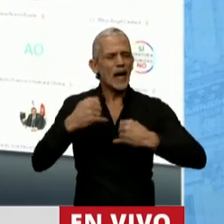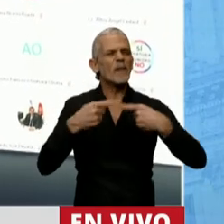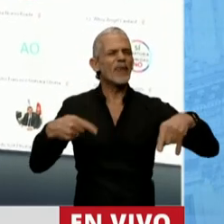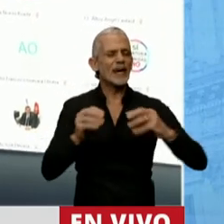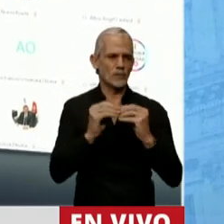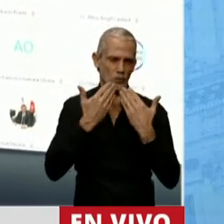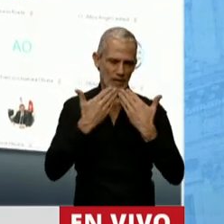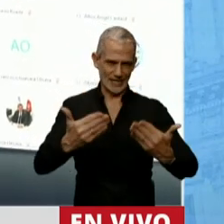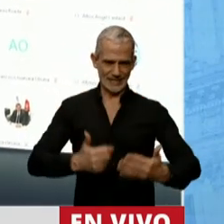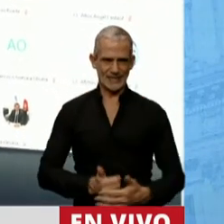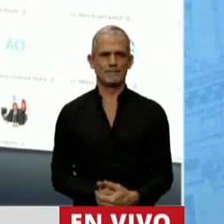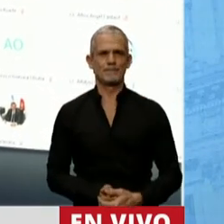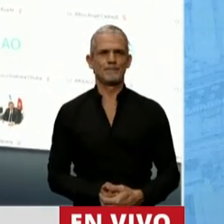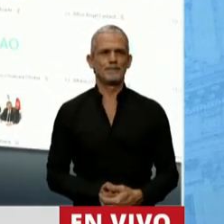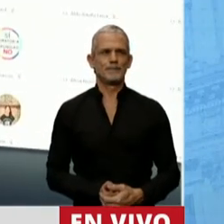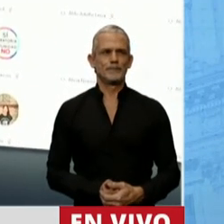Muchas gracias.